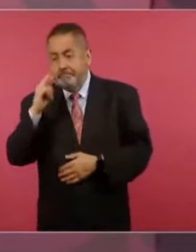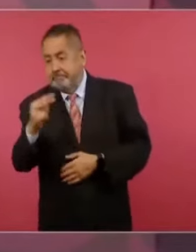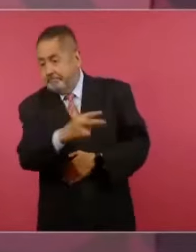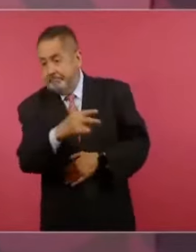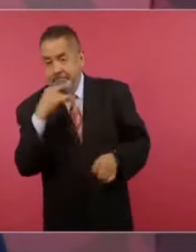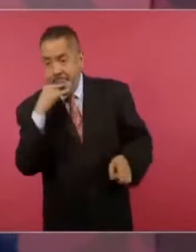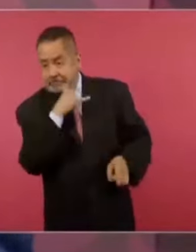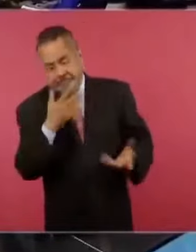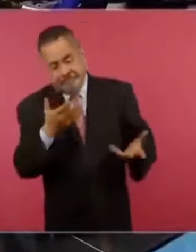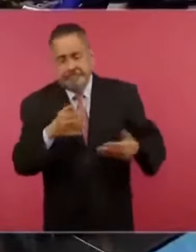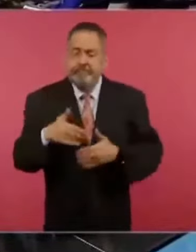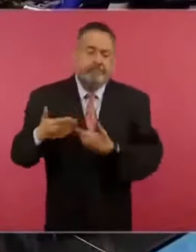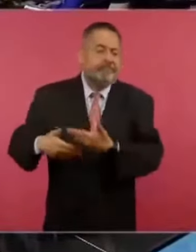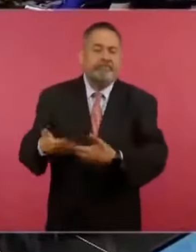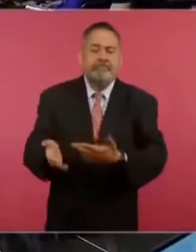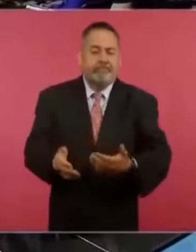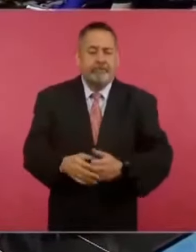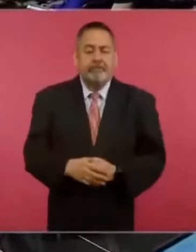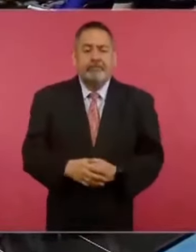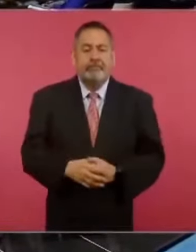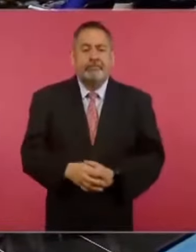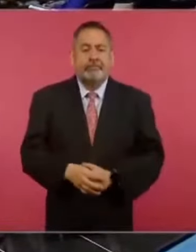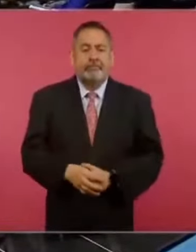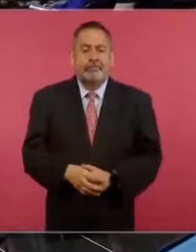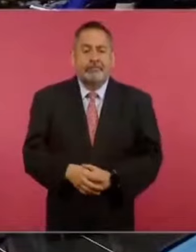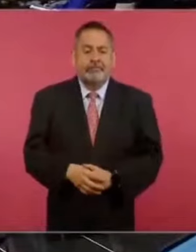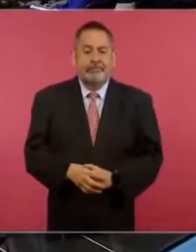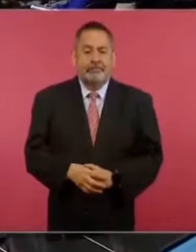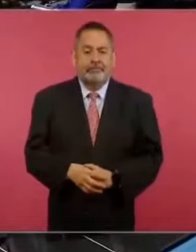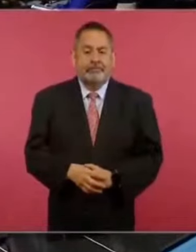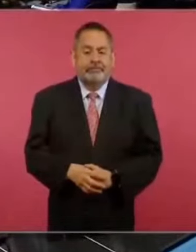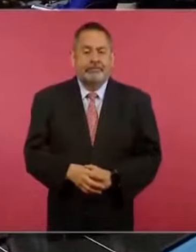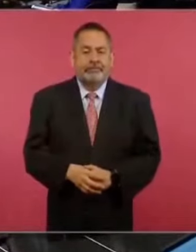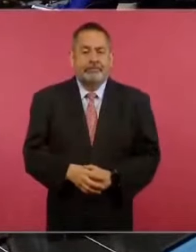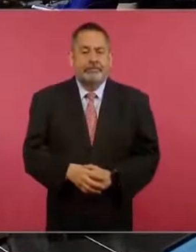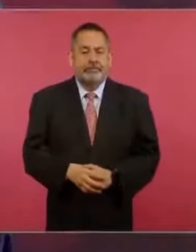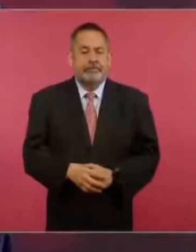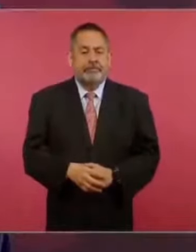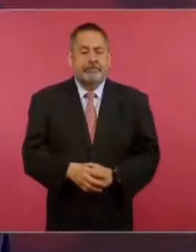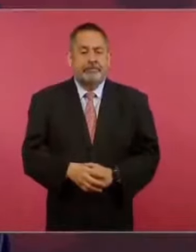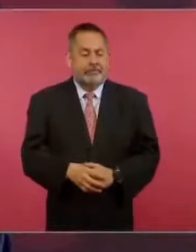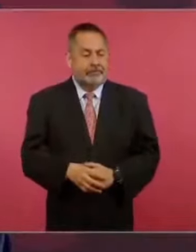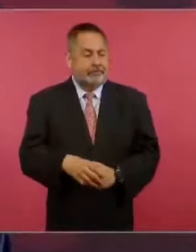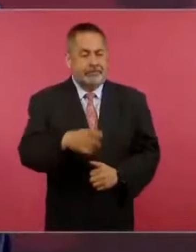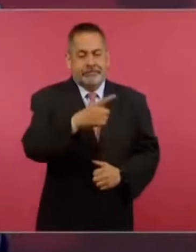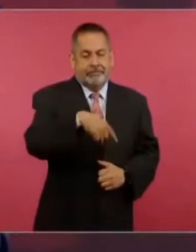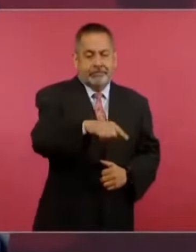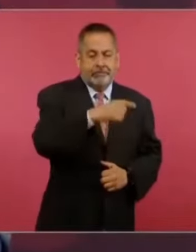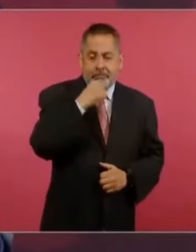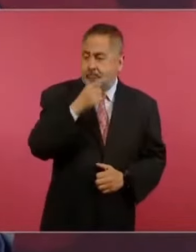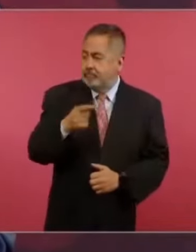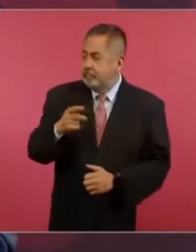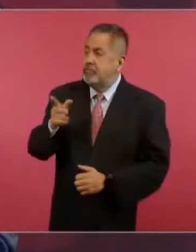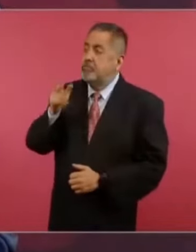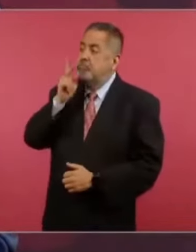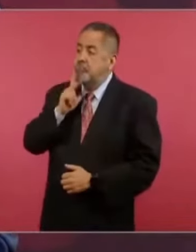Cuando dicen queremos privatizar el petróleo,